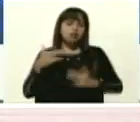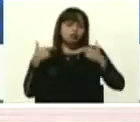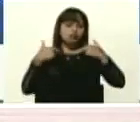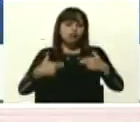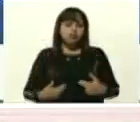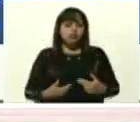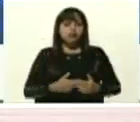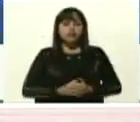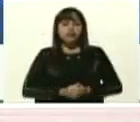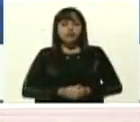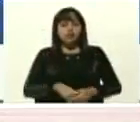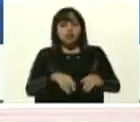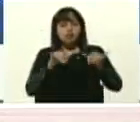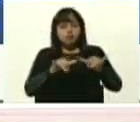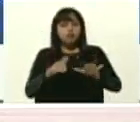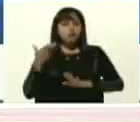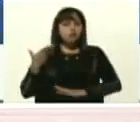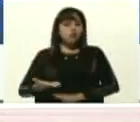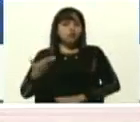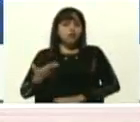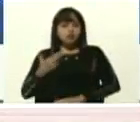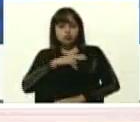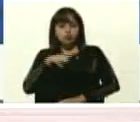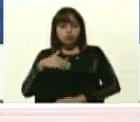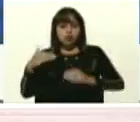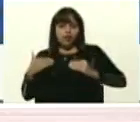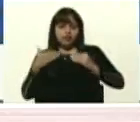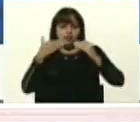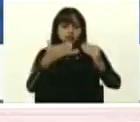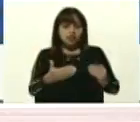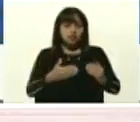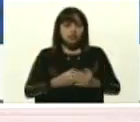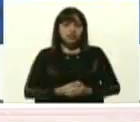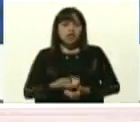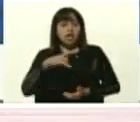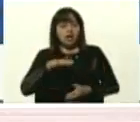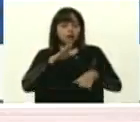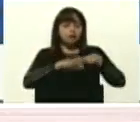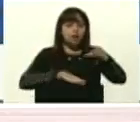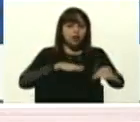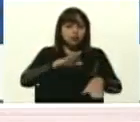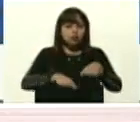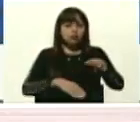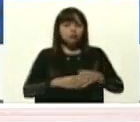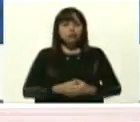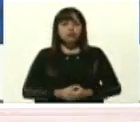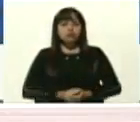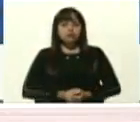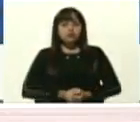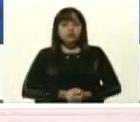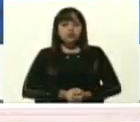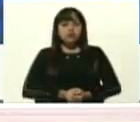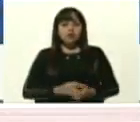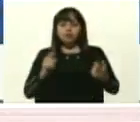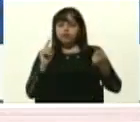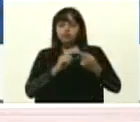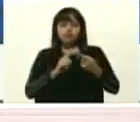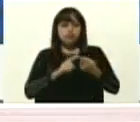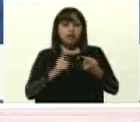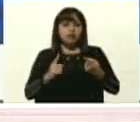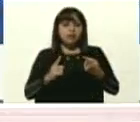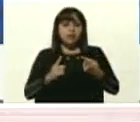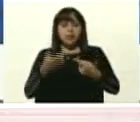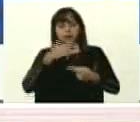humano. Por eso es tan importante, nosotros hemos avanzado, hemos dado pasos. En primer lugar, nuestro